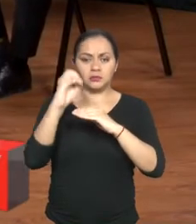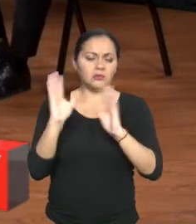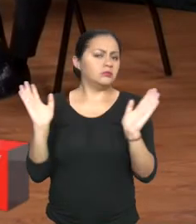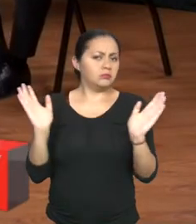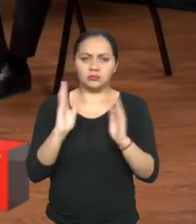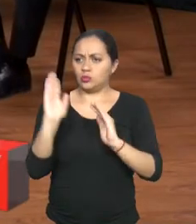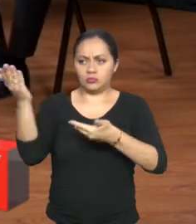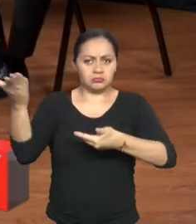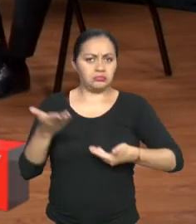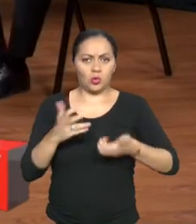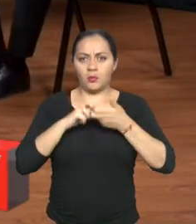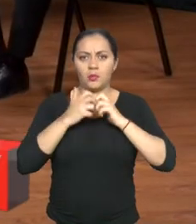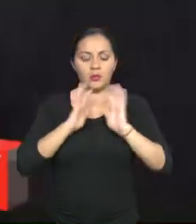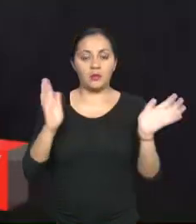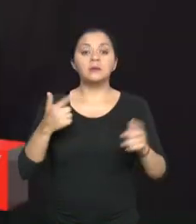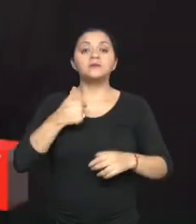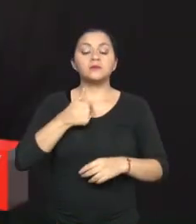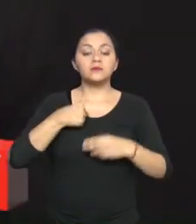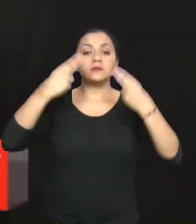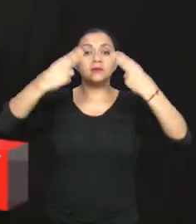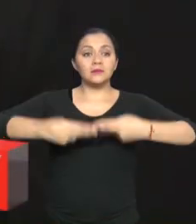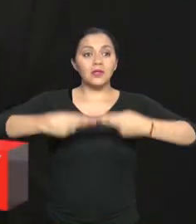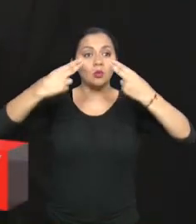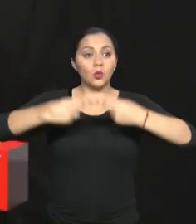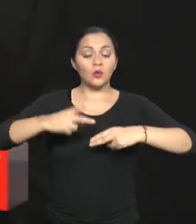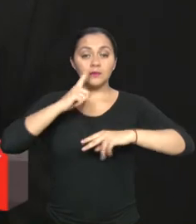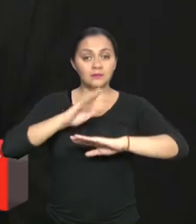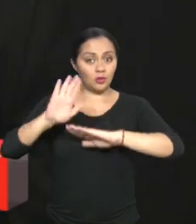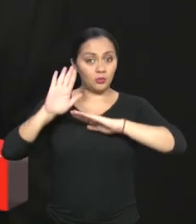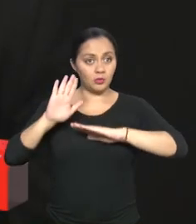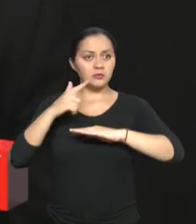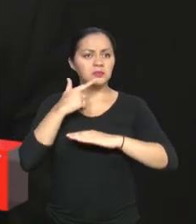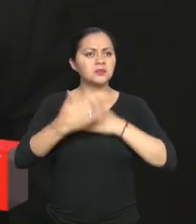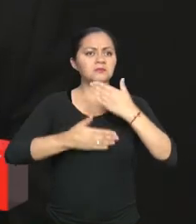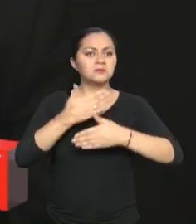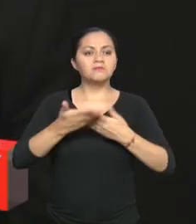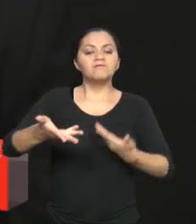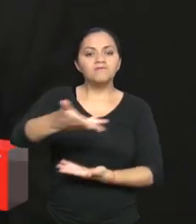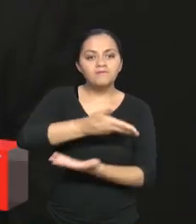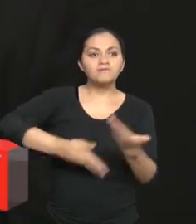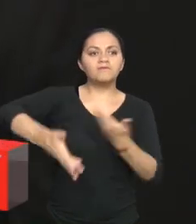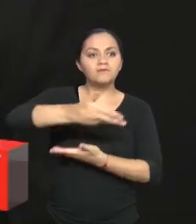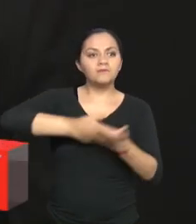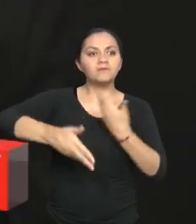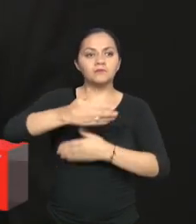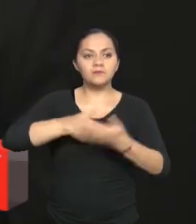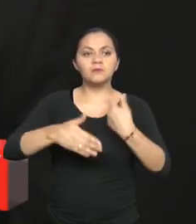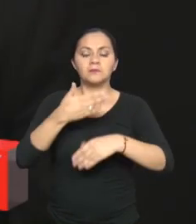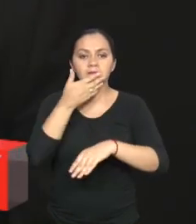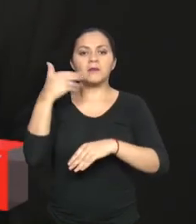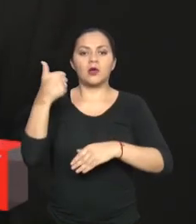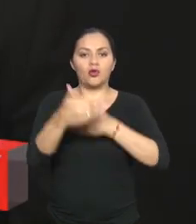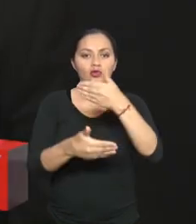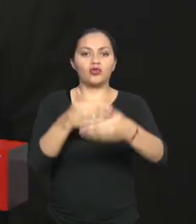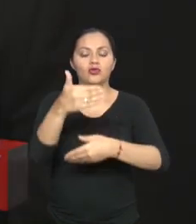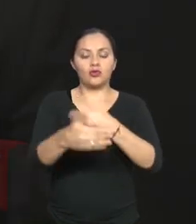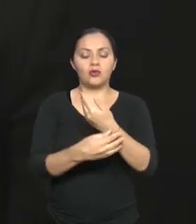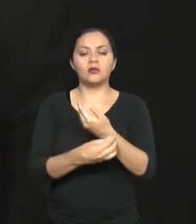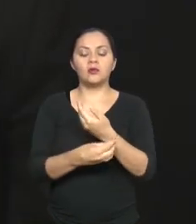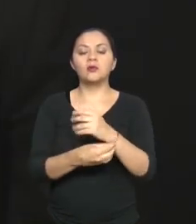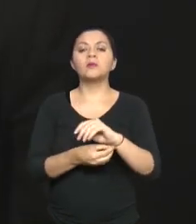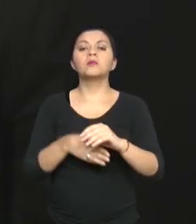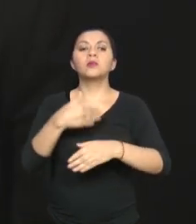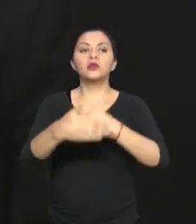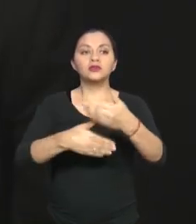compromiso nosotros como SENA efectivamente estamos en esta dinámica constante de tratar de mejorar nuestros procesos nuestros